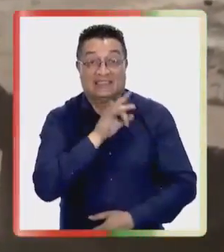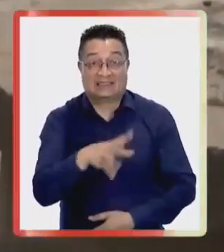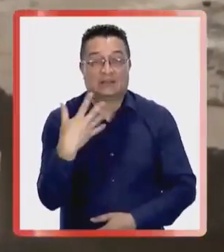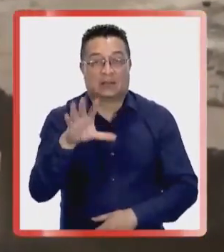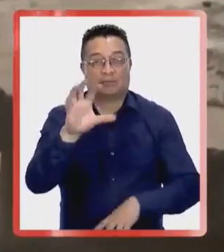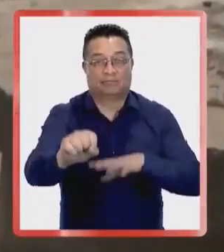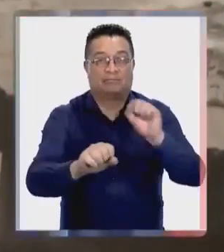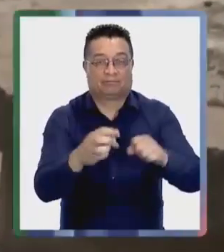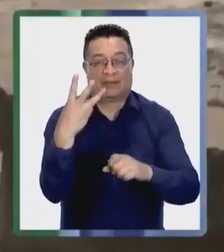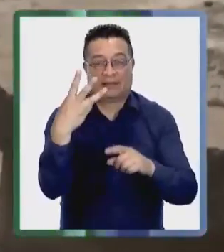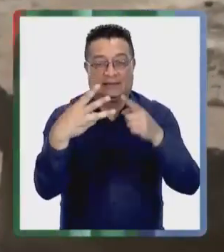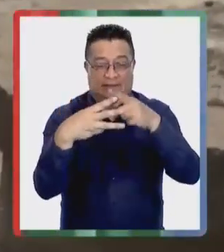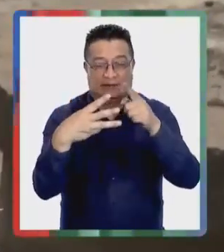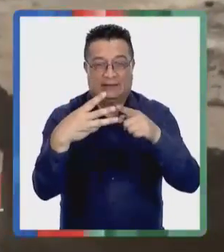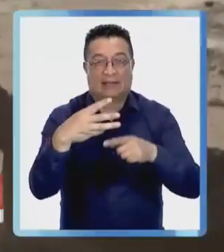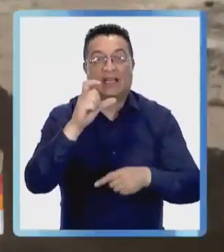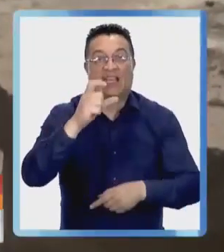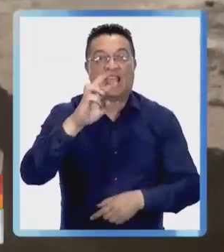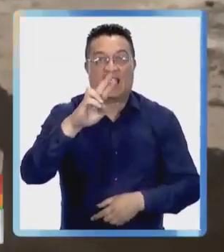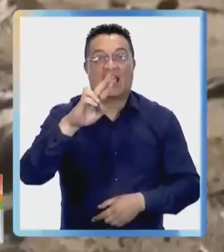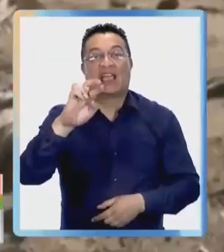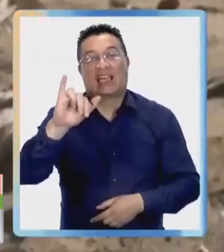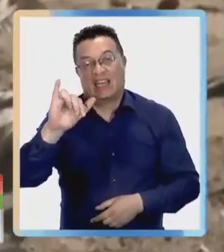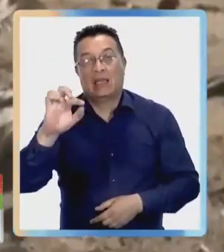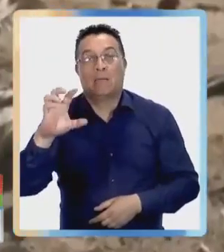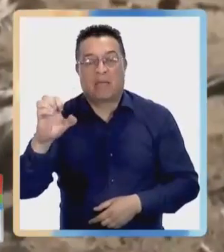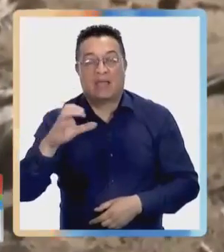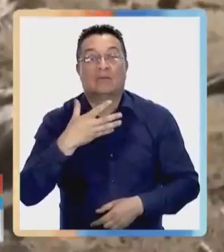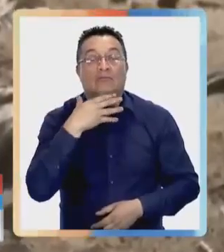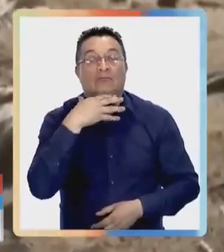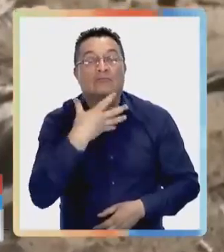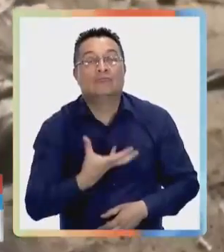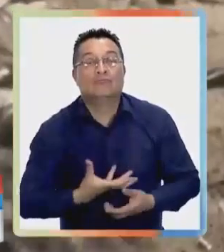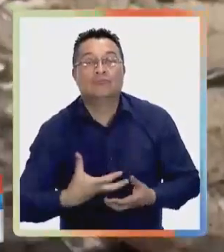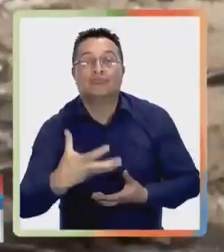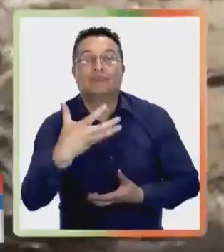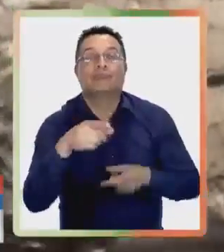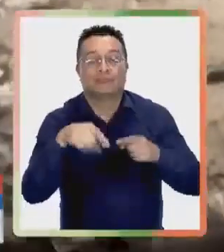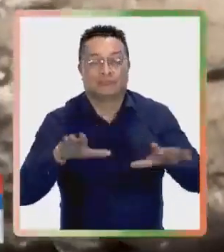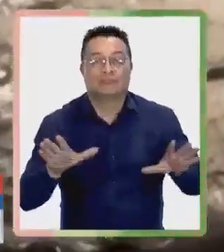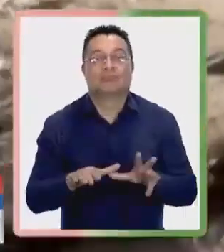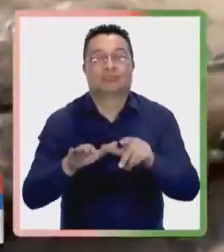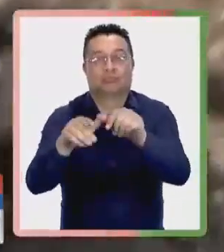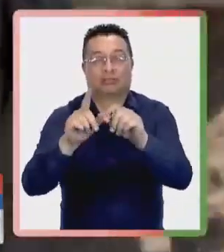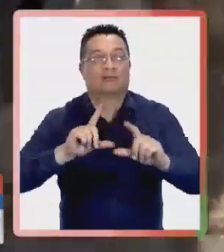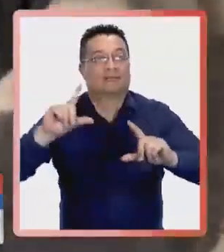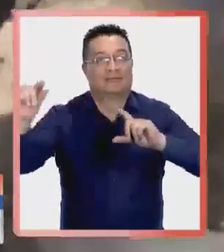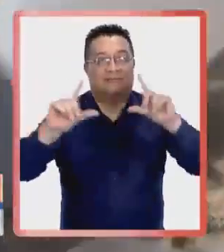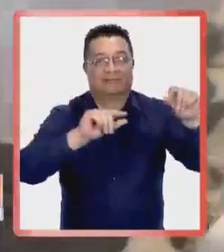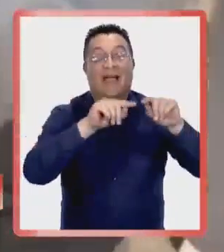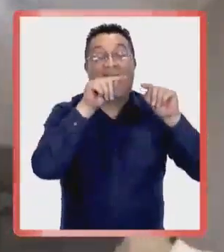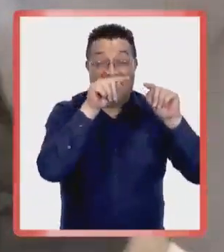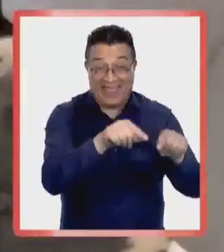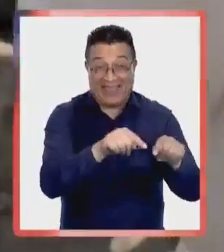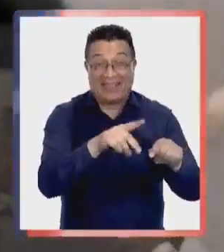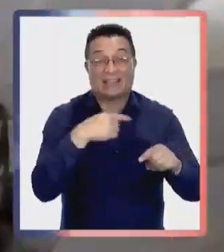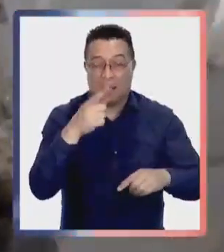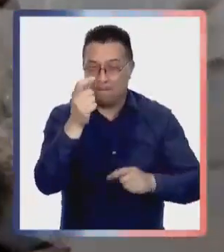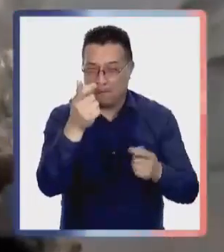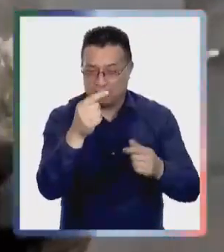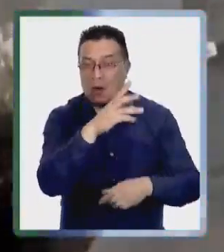En el norte del país ya se han detectado tres casos de gripe aviar en pelícanos, aves silvestres que están en periodo de migración.